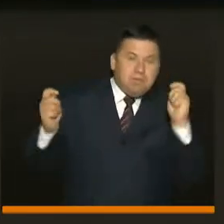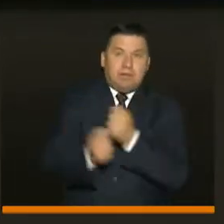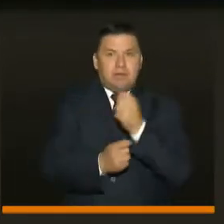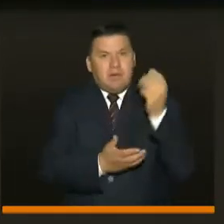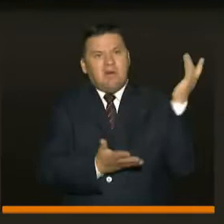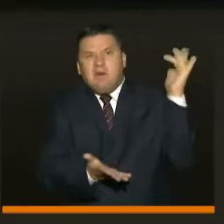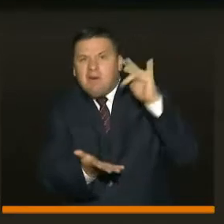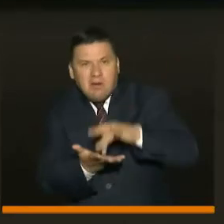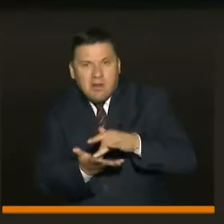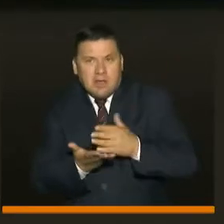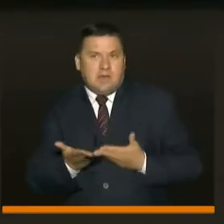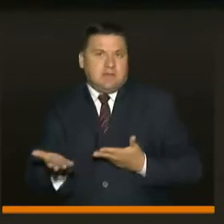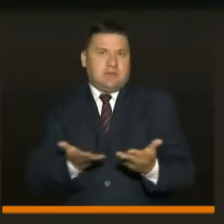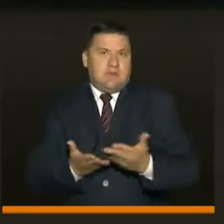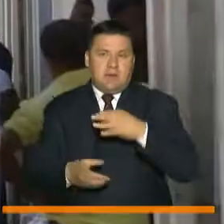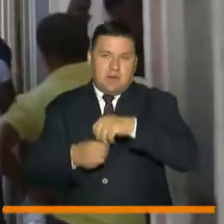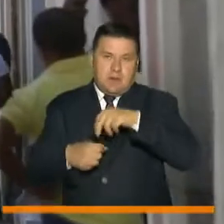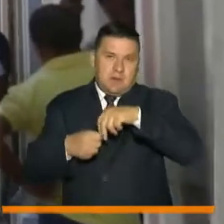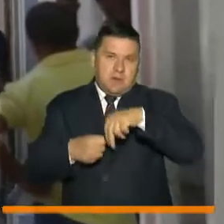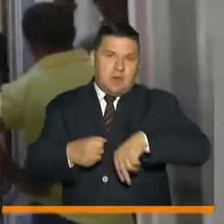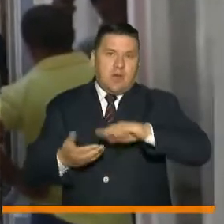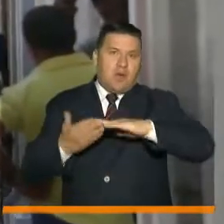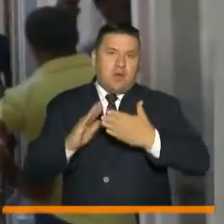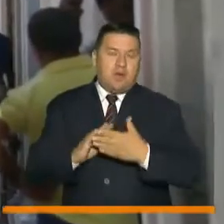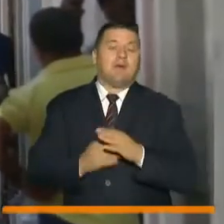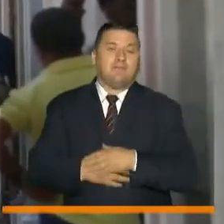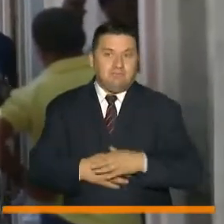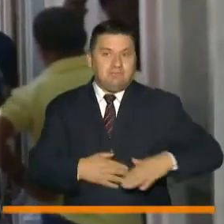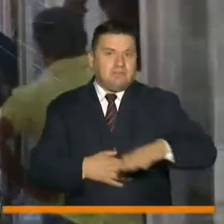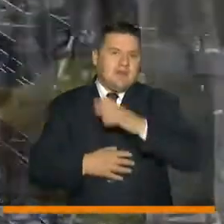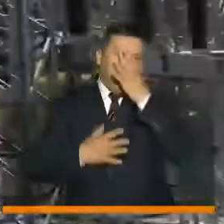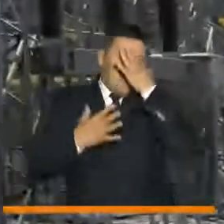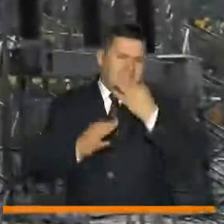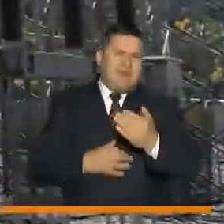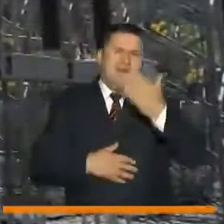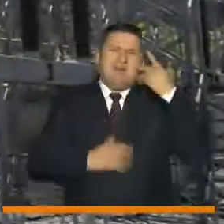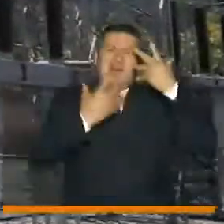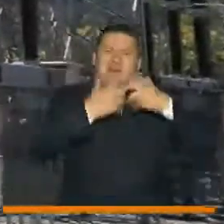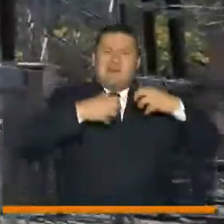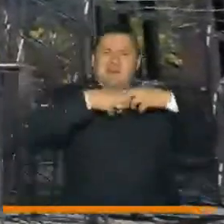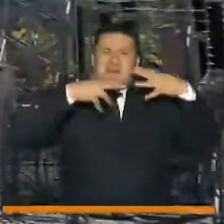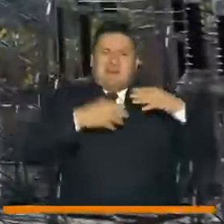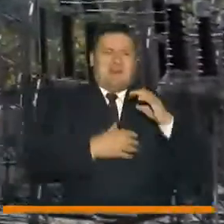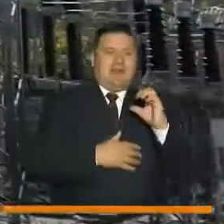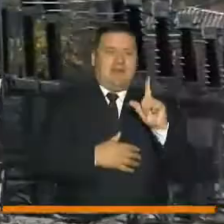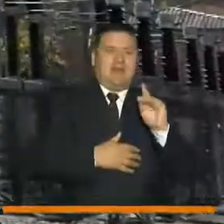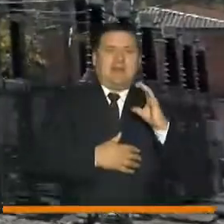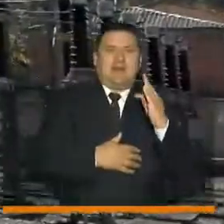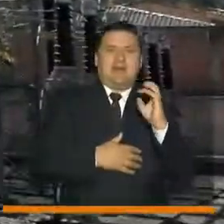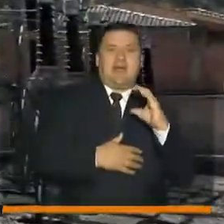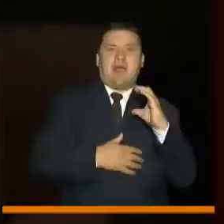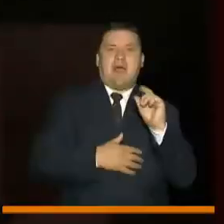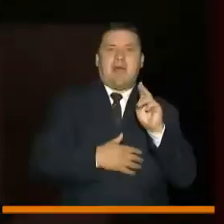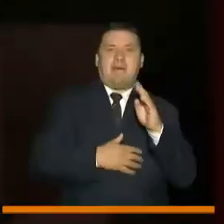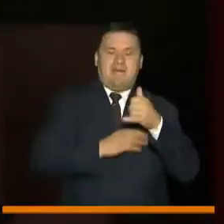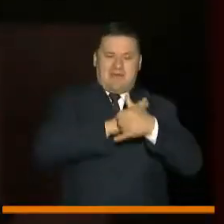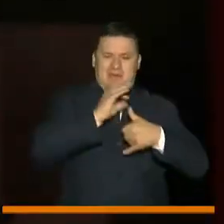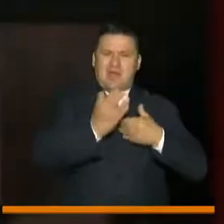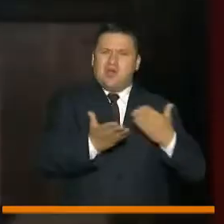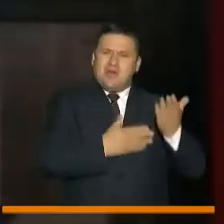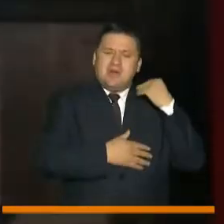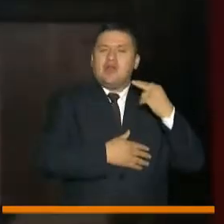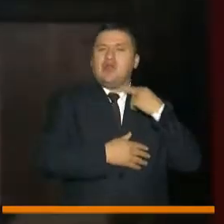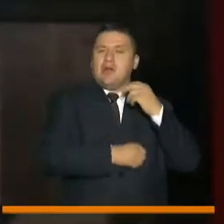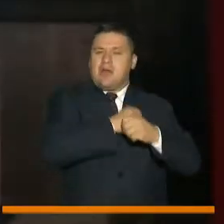que viene a servirle a la gente. De esta manera se pone fin a la operación de Electricaribe, intervenida por las superservicios en